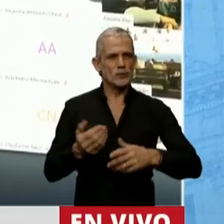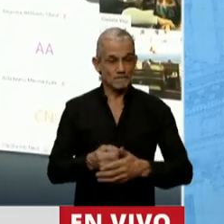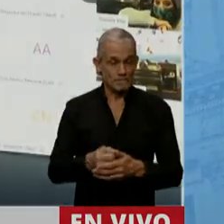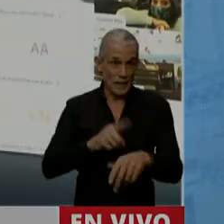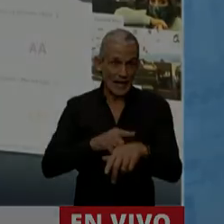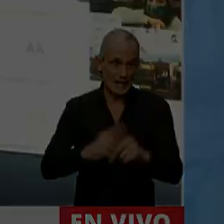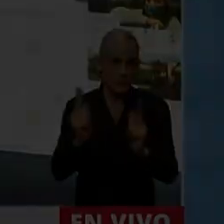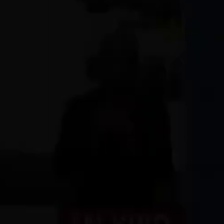tiempo. Le pido disculpas, diputada.